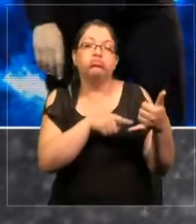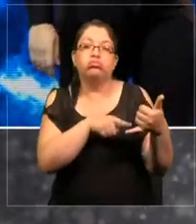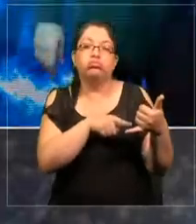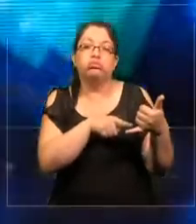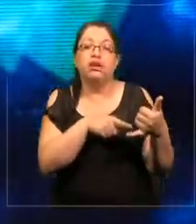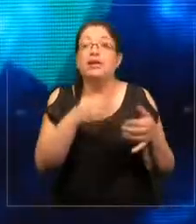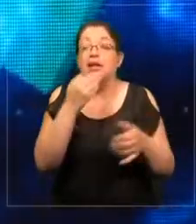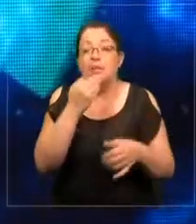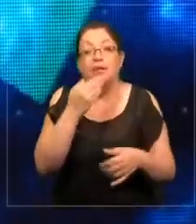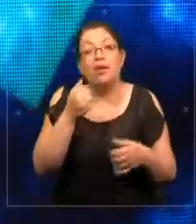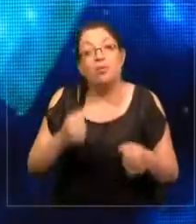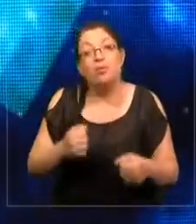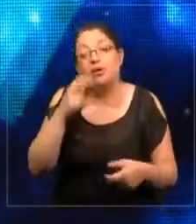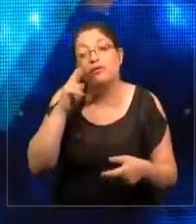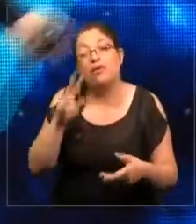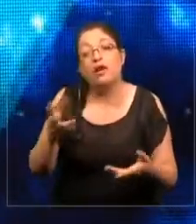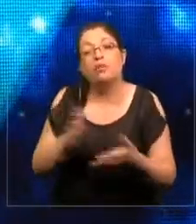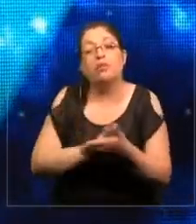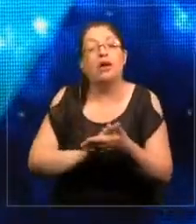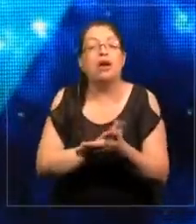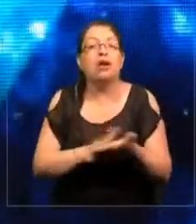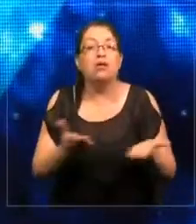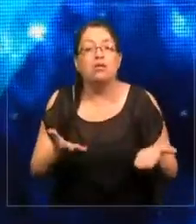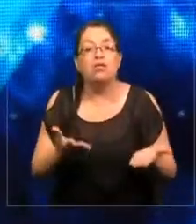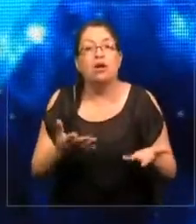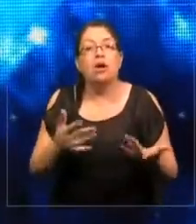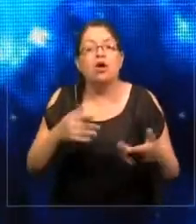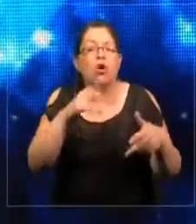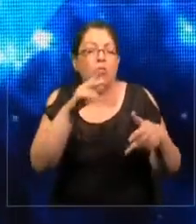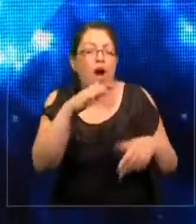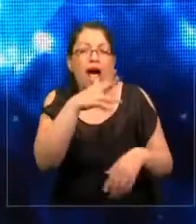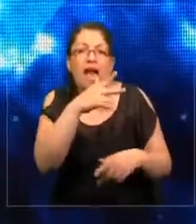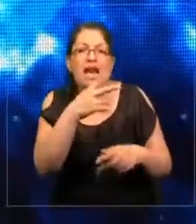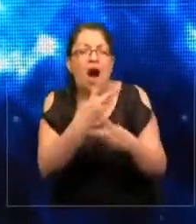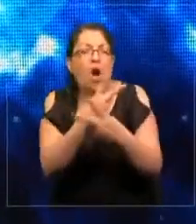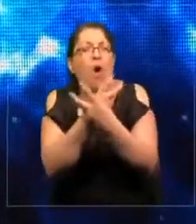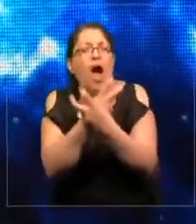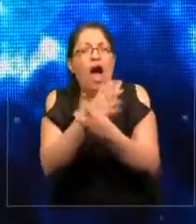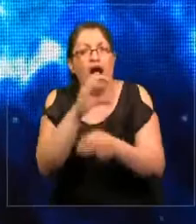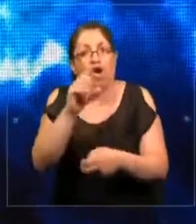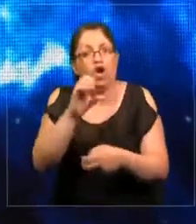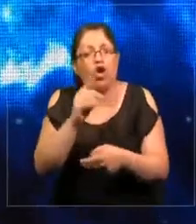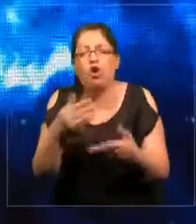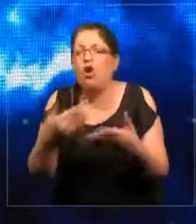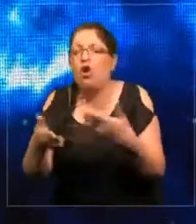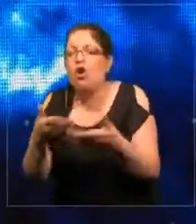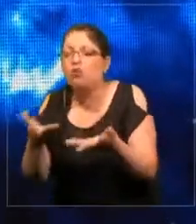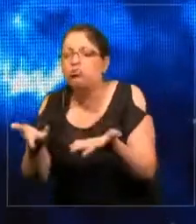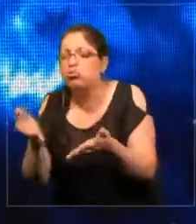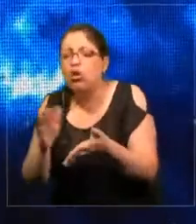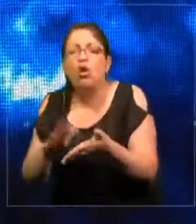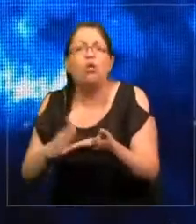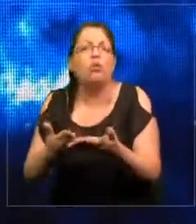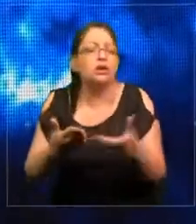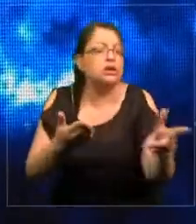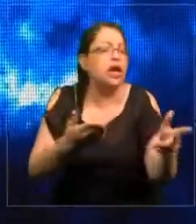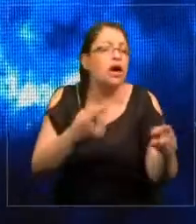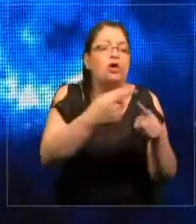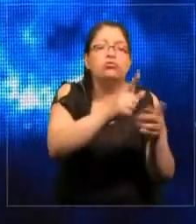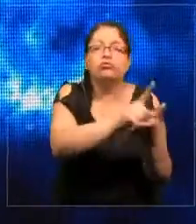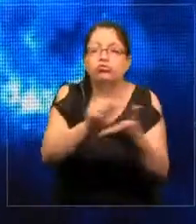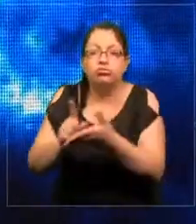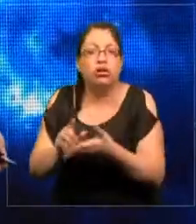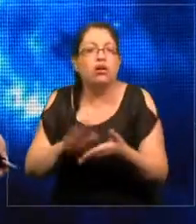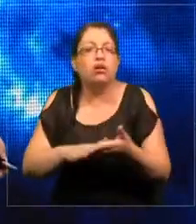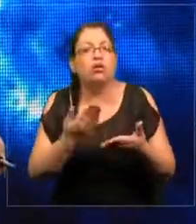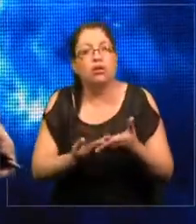También puedo ver cómo está el cloro del agua en Tel Aviv o cómo está el agua en Jerusalén. Todo lo puedo ver